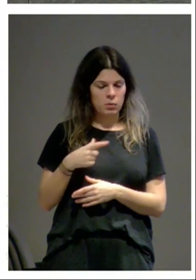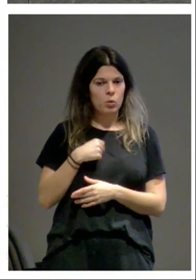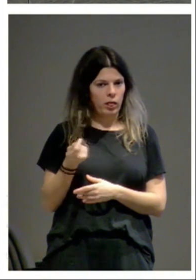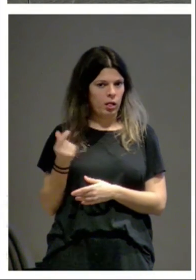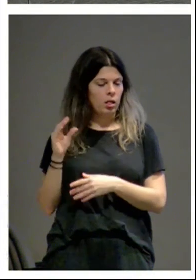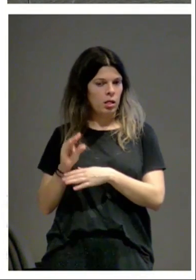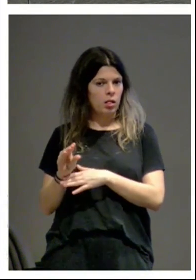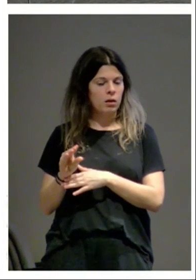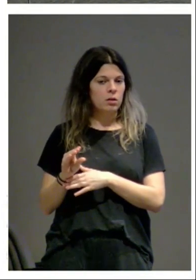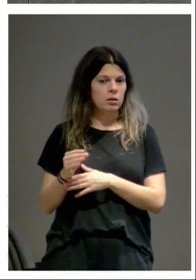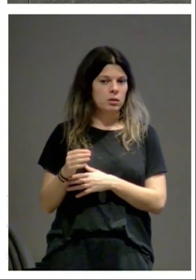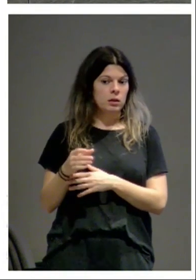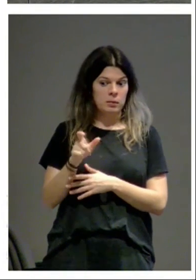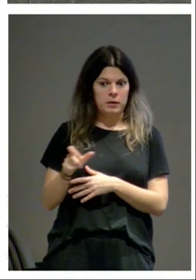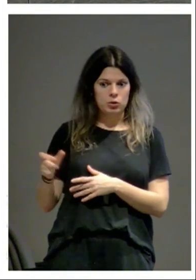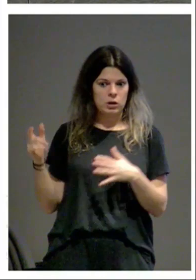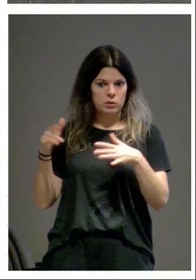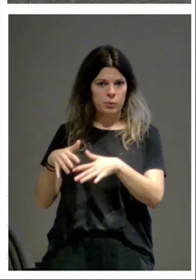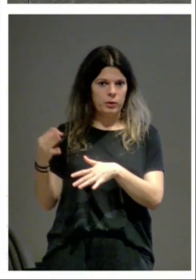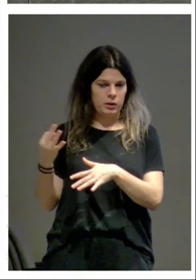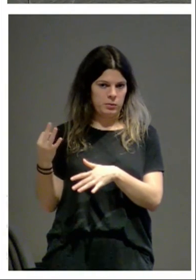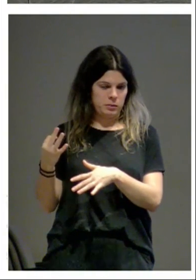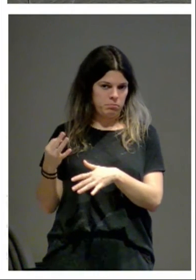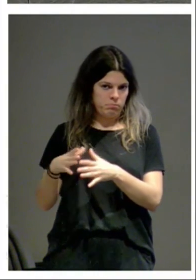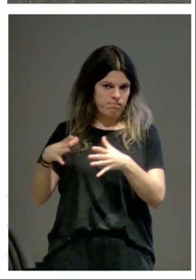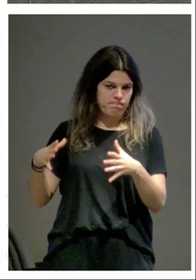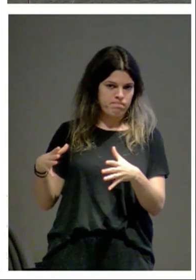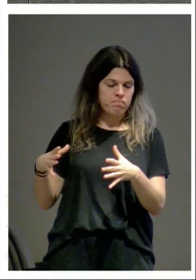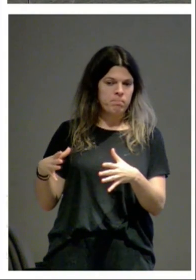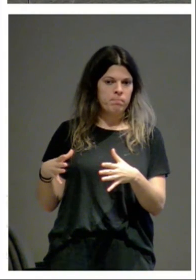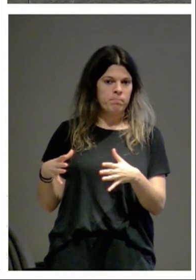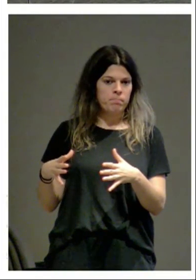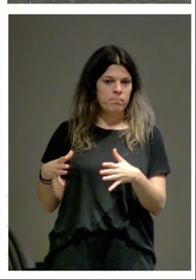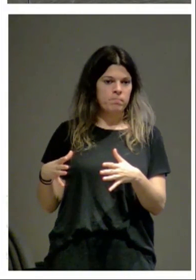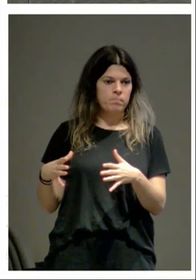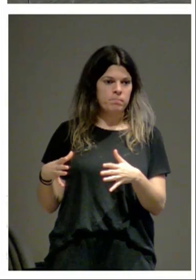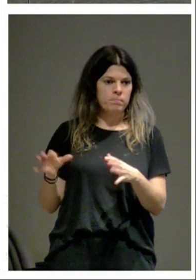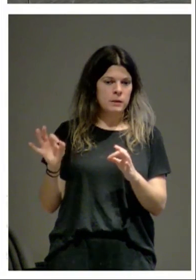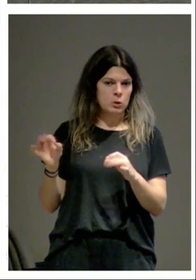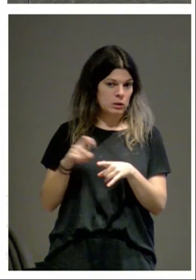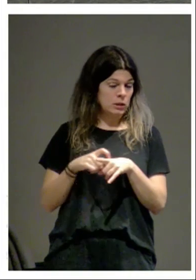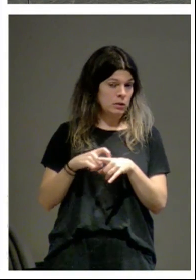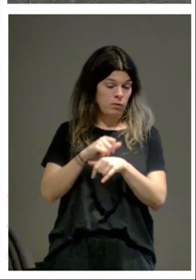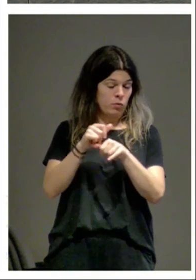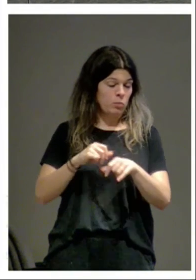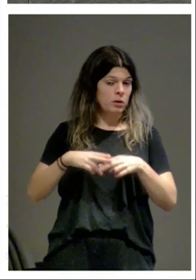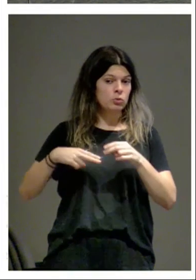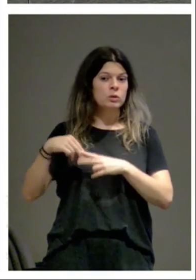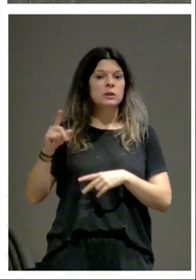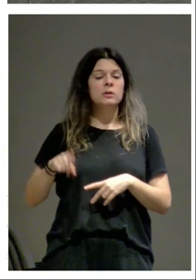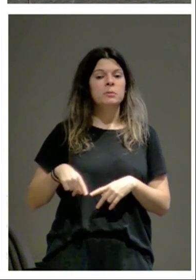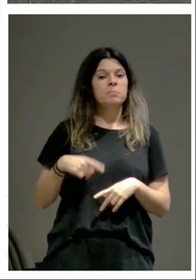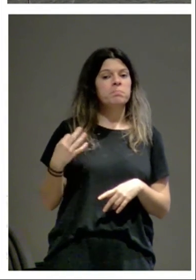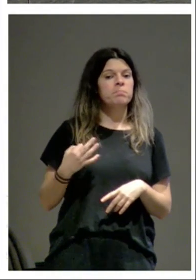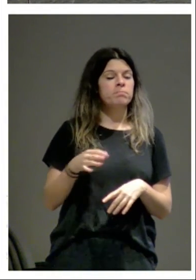y además tenía que caber gente en el edificio entonces deciden una manera de construir tienen que decidir también